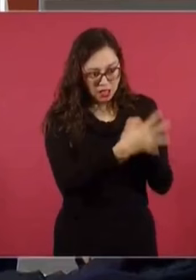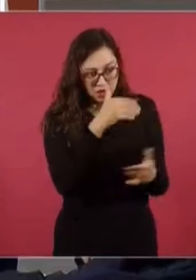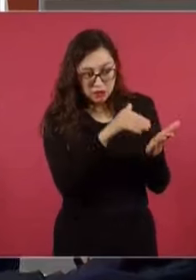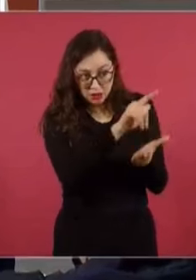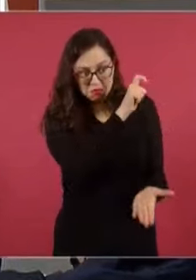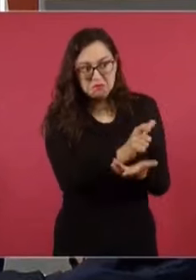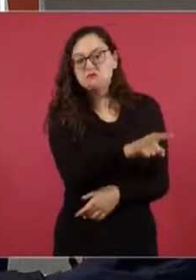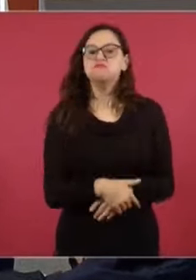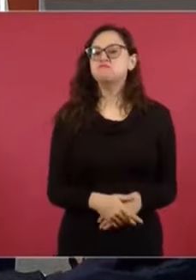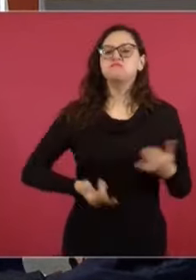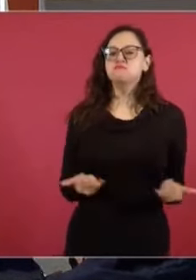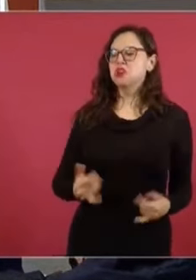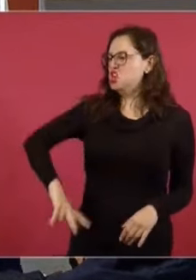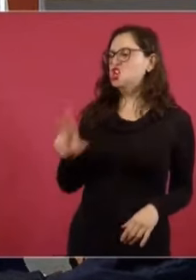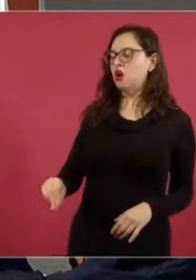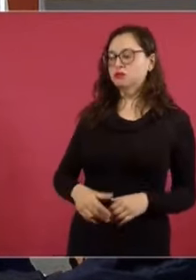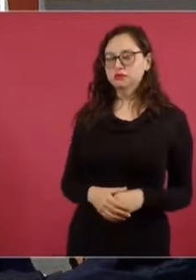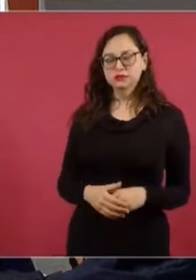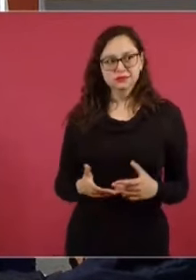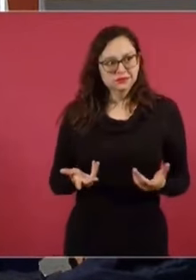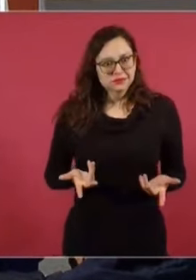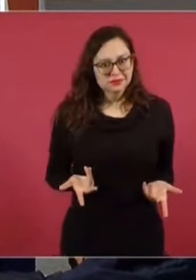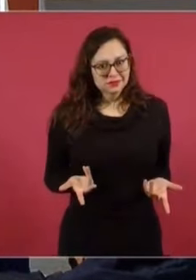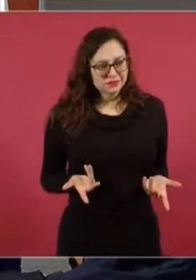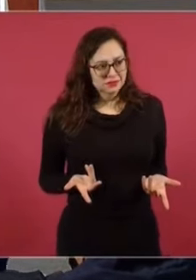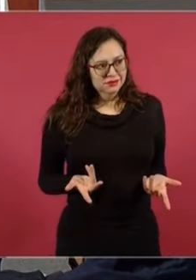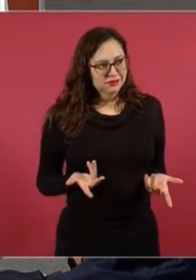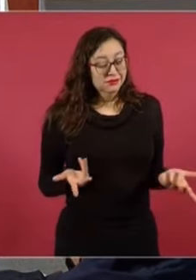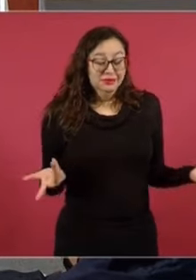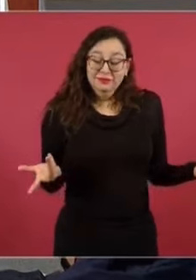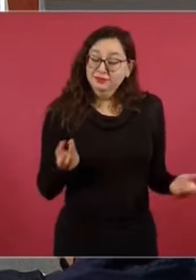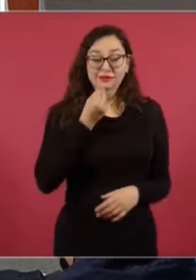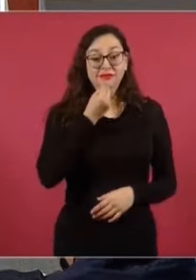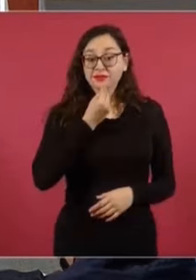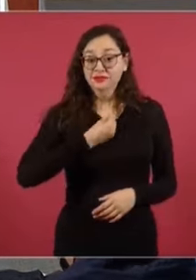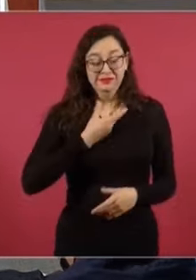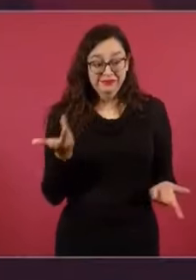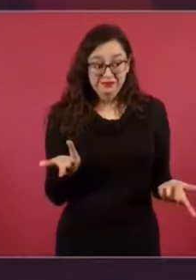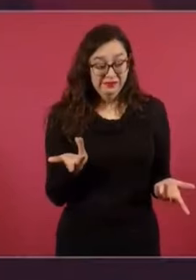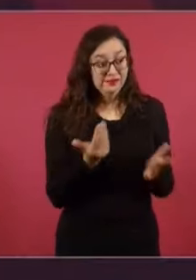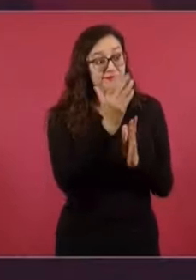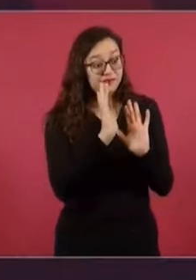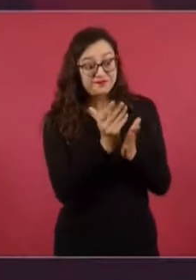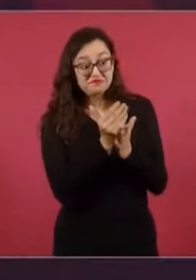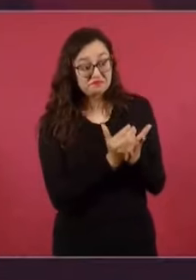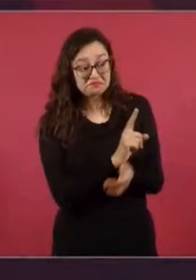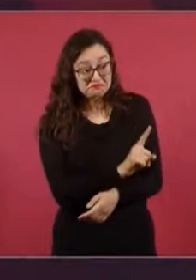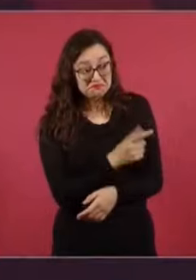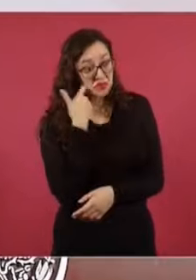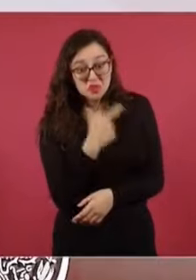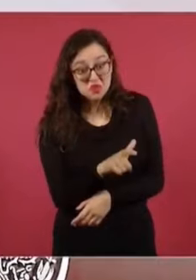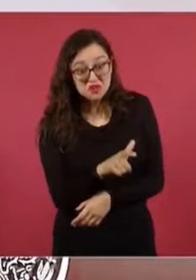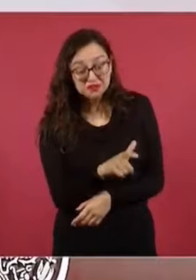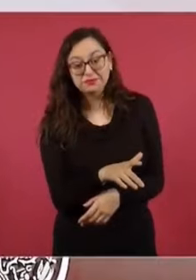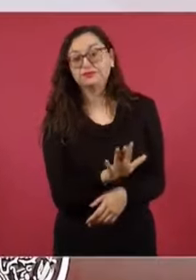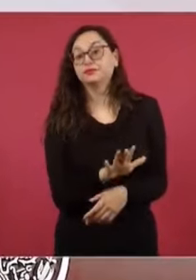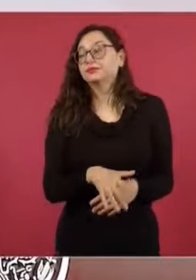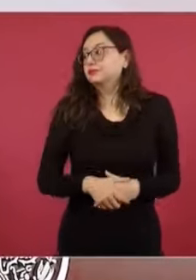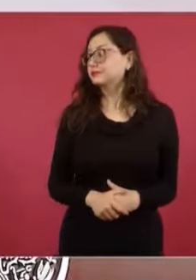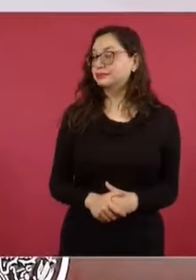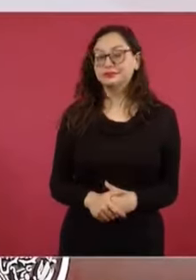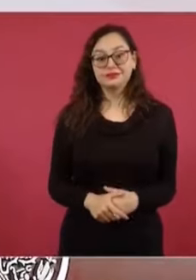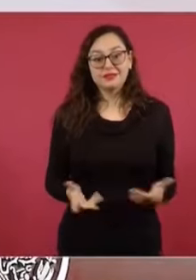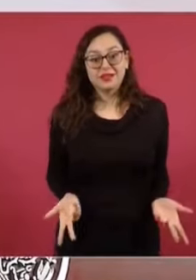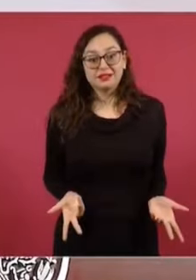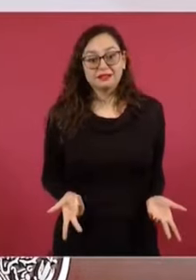yo dije, pues, ni modo. Pero me iba yo a exponer, porque